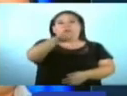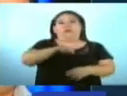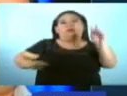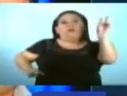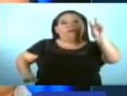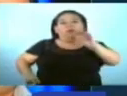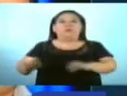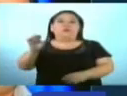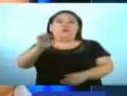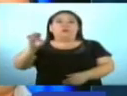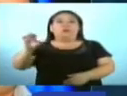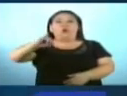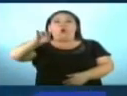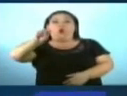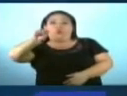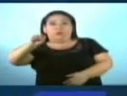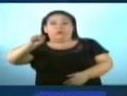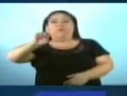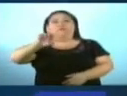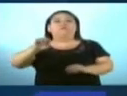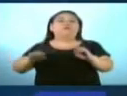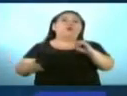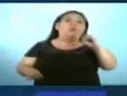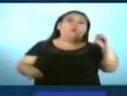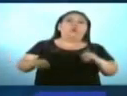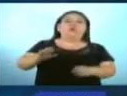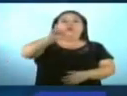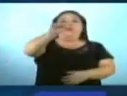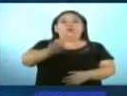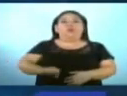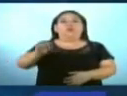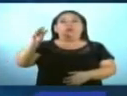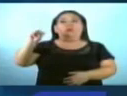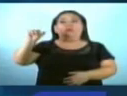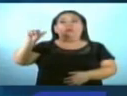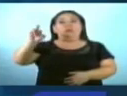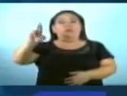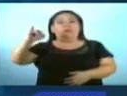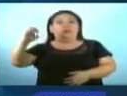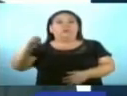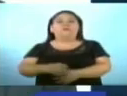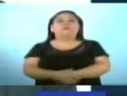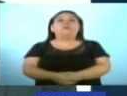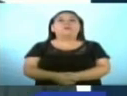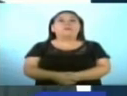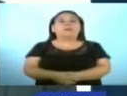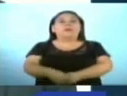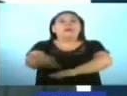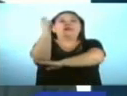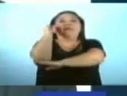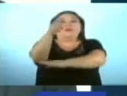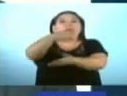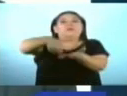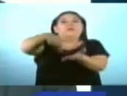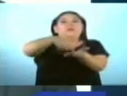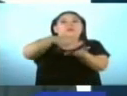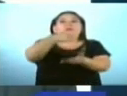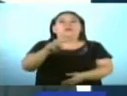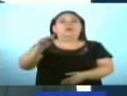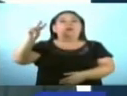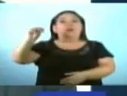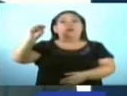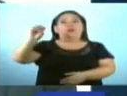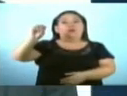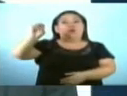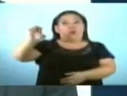Gana. En la Libertad Este, Milagro Navas por el Partido Arena, la Libertad Costa, Rafael Ábalos de Gana y en la Libertad